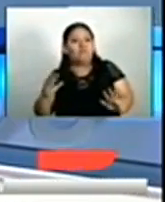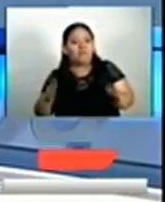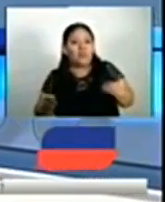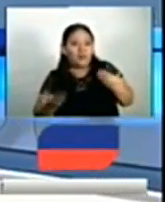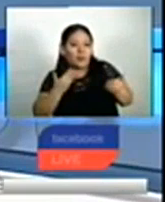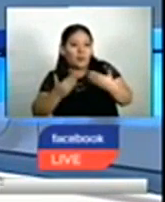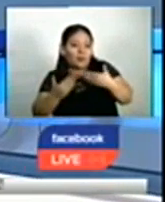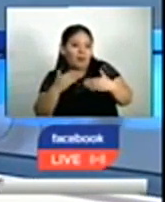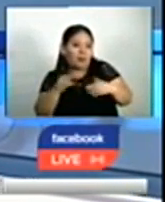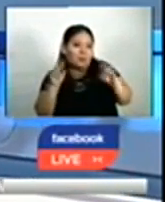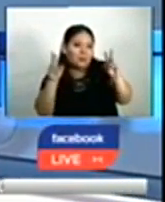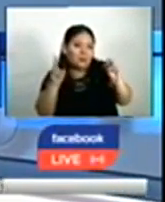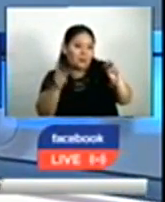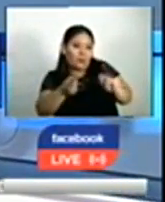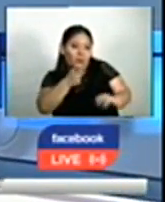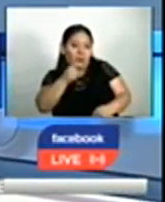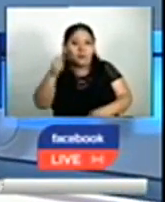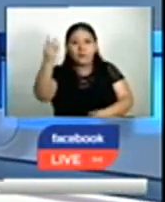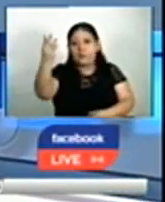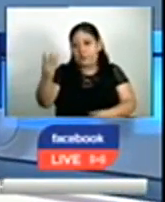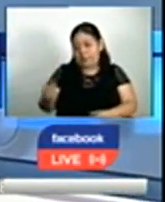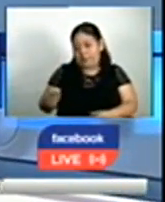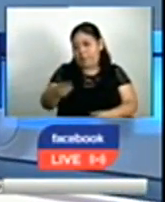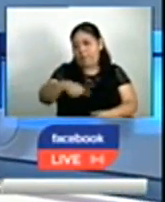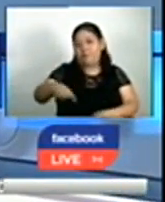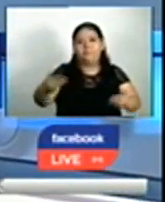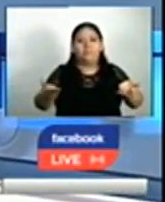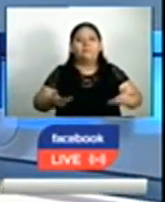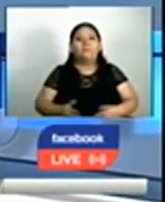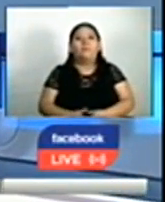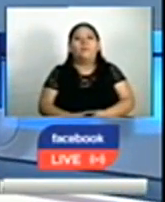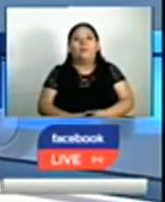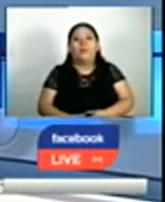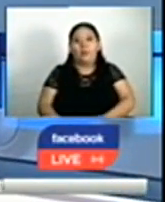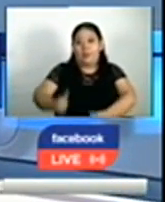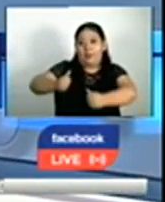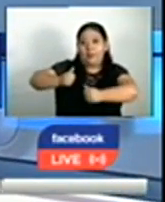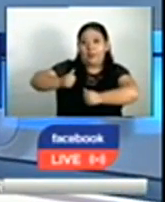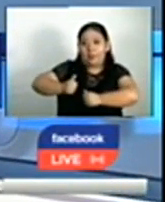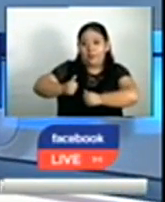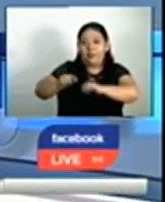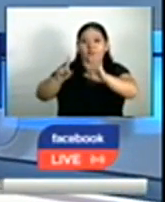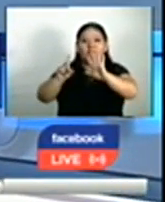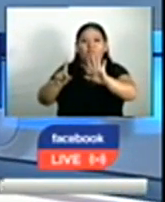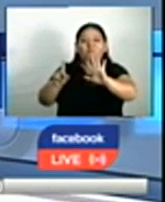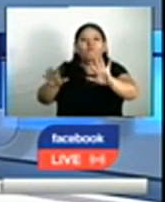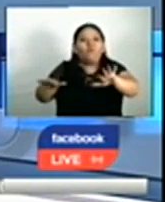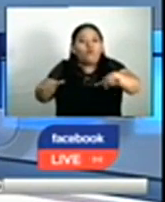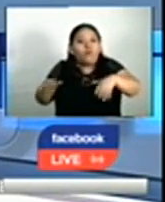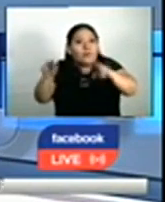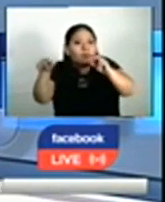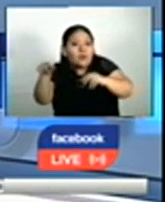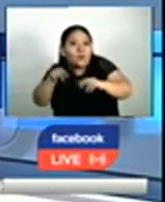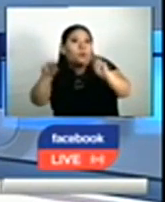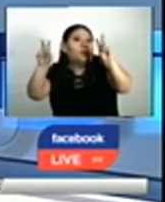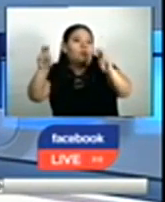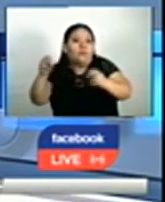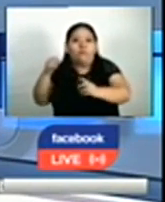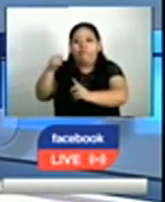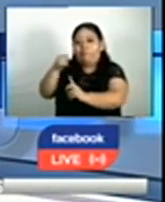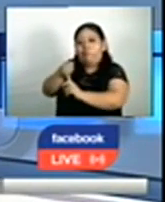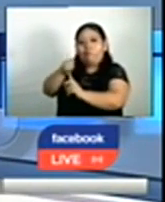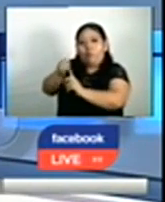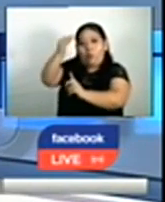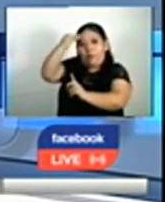noticias más importantes de este día. Bienvenidos. Seis militares acusados de presuntamente abusar sexualmente de una